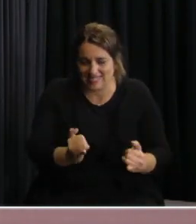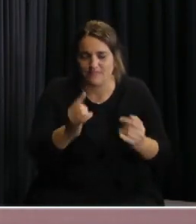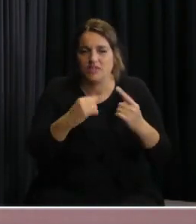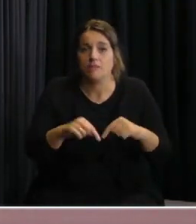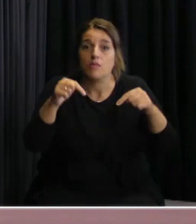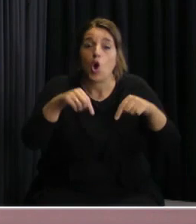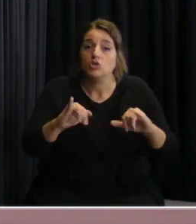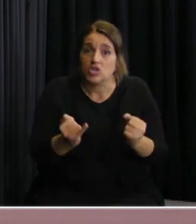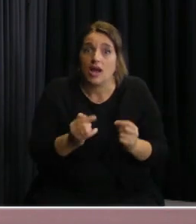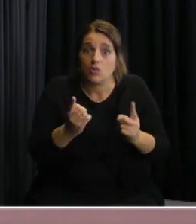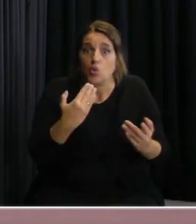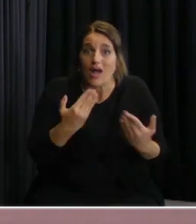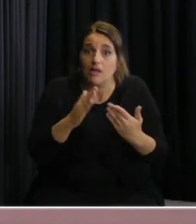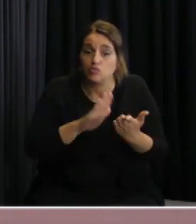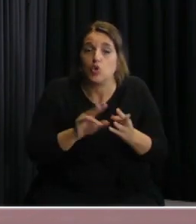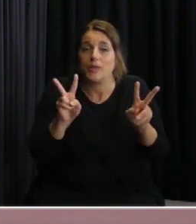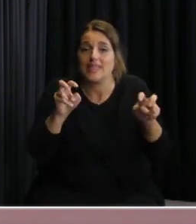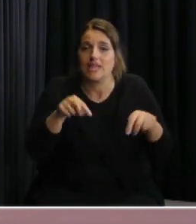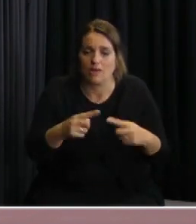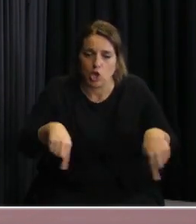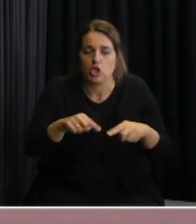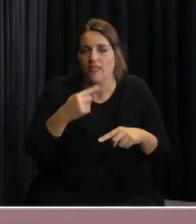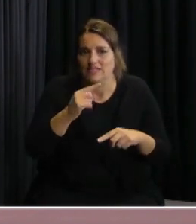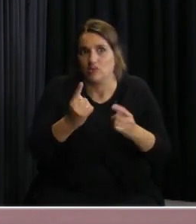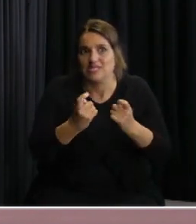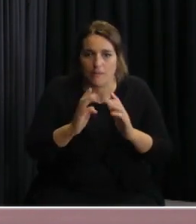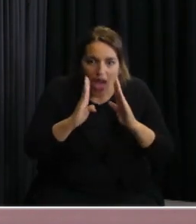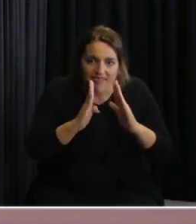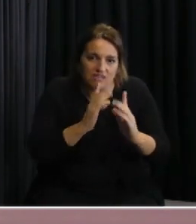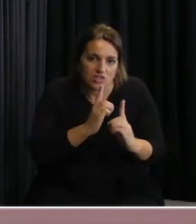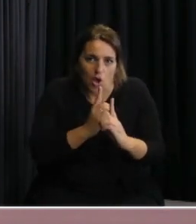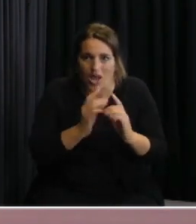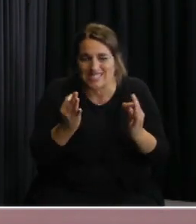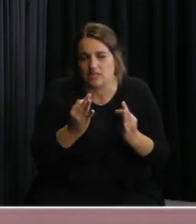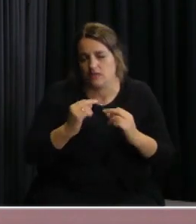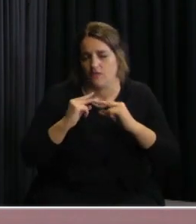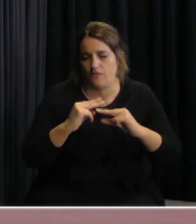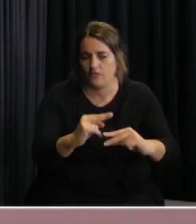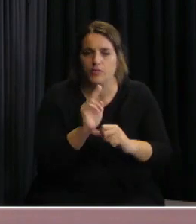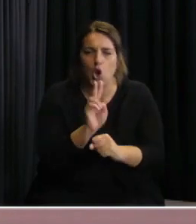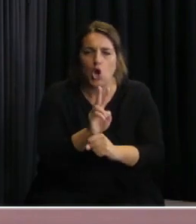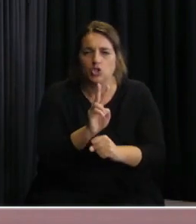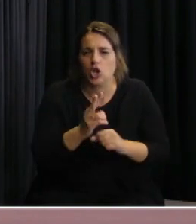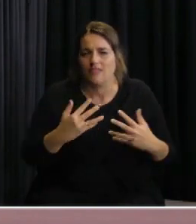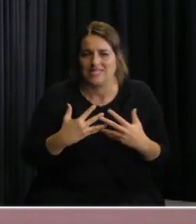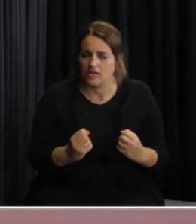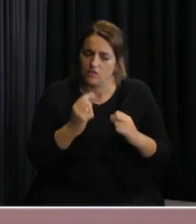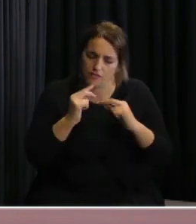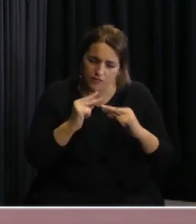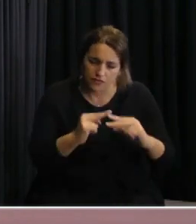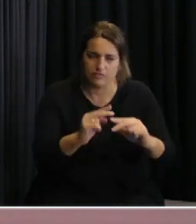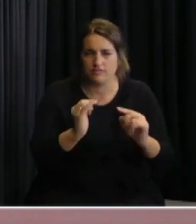Hoy se trató ese tema porque si nosotros decimos que van a tener una atención permanente y monitoreo sanitario permanente